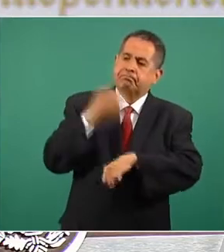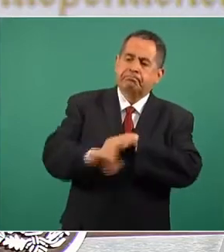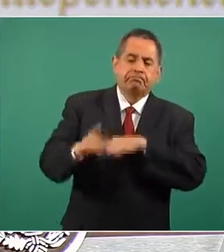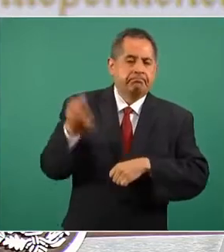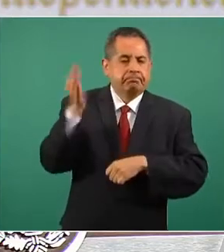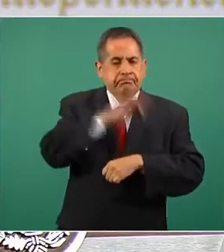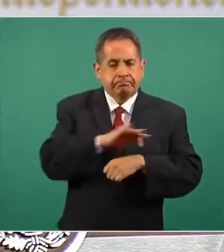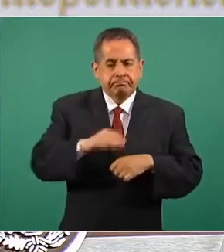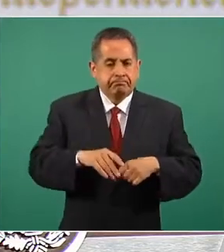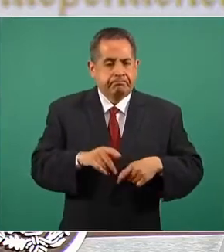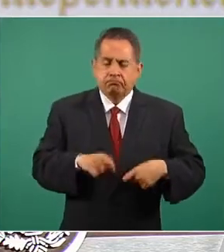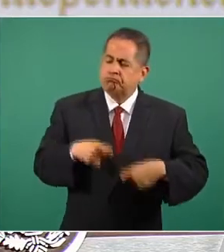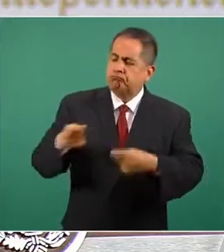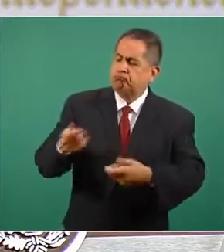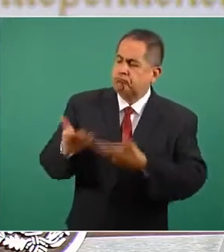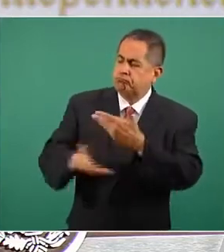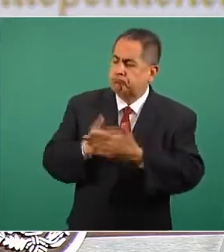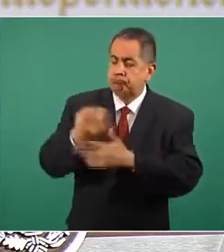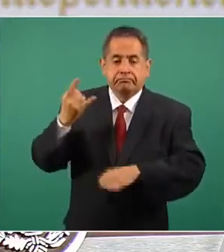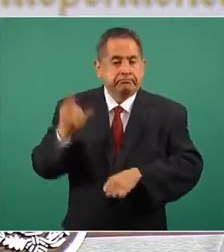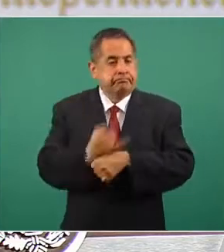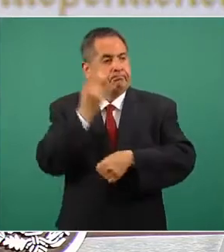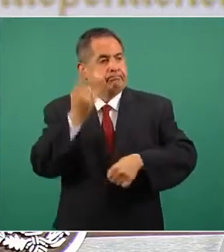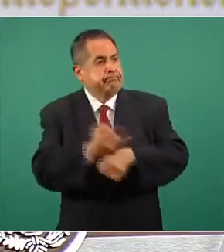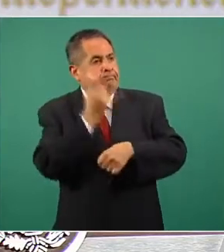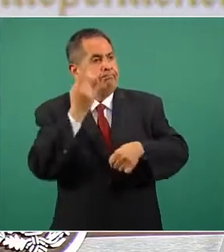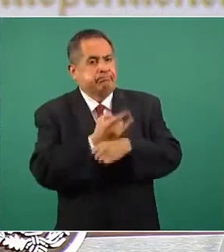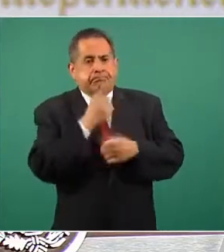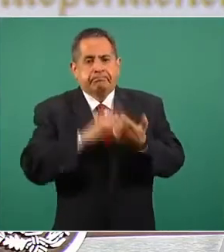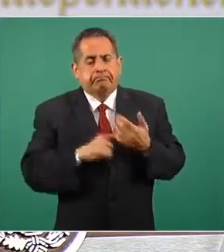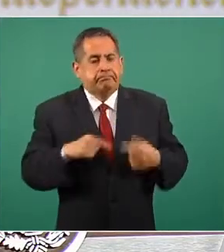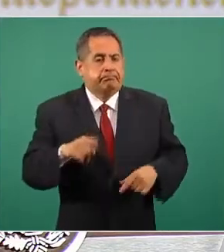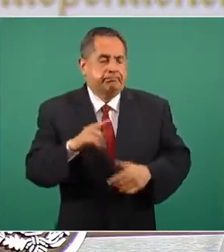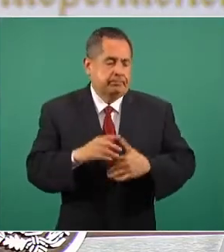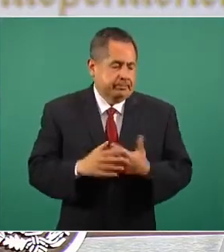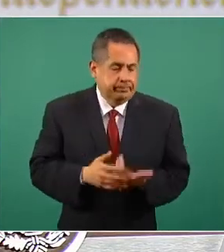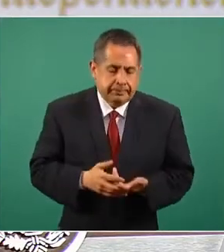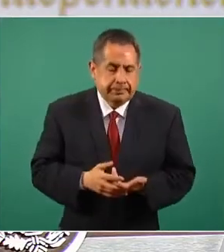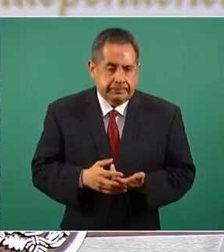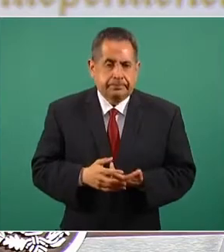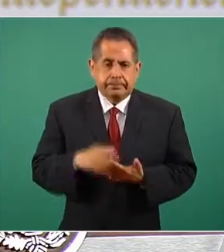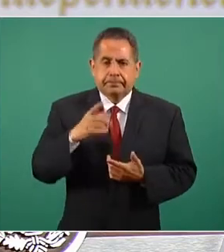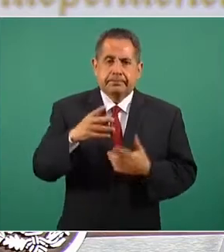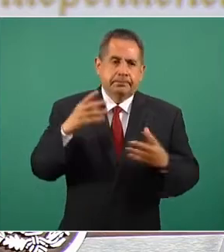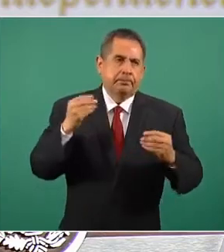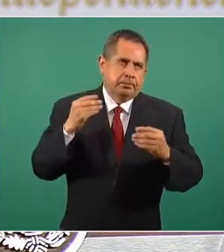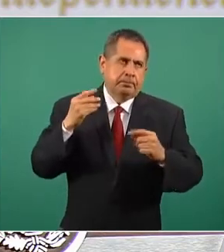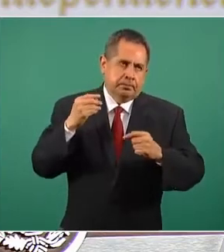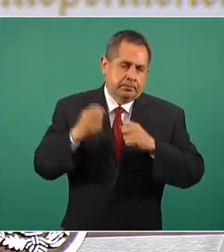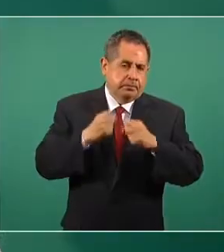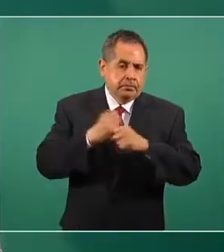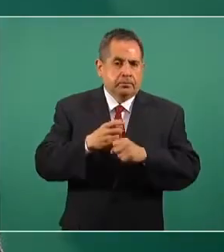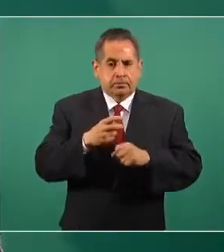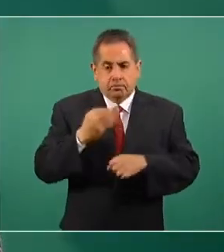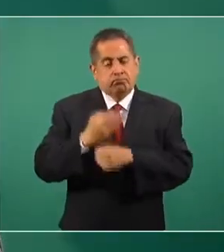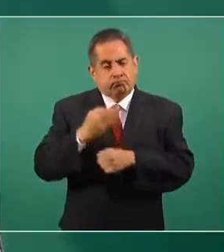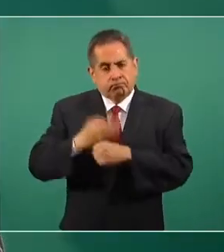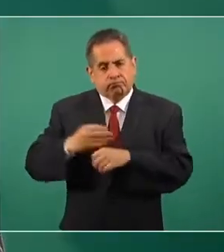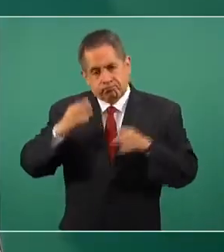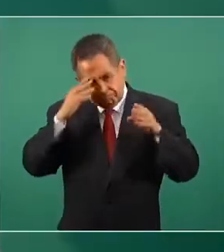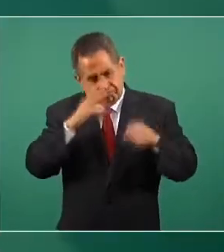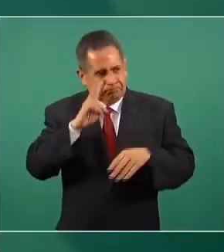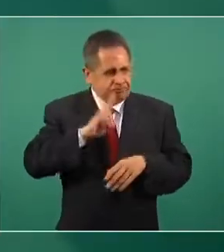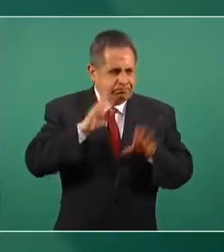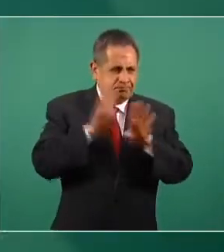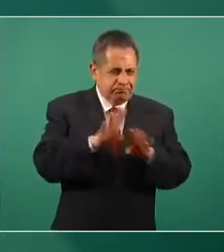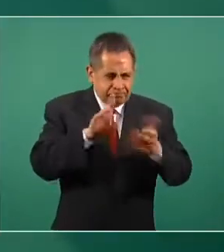gente, le ofrecían servicios, no les cumplían. Y evidentemente ese es asunto que estamos nosotros tratando